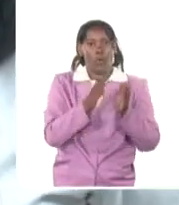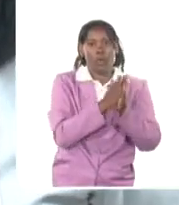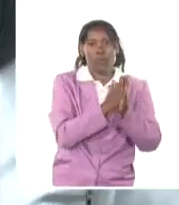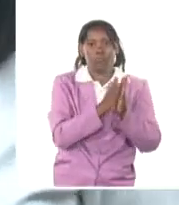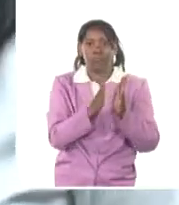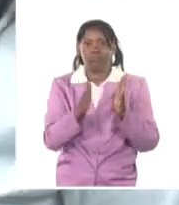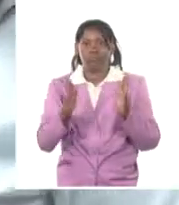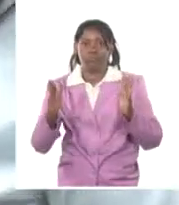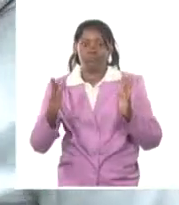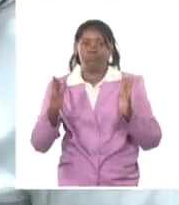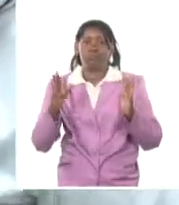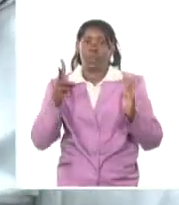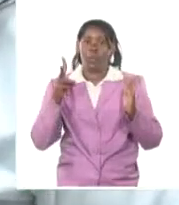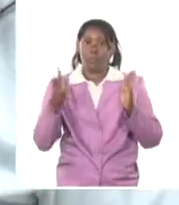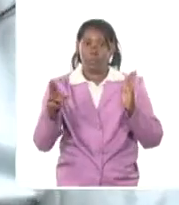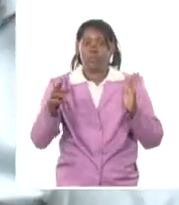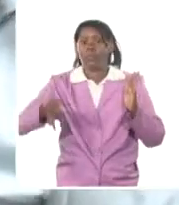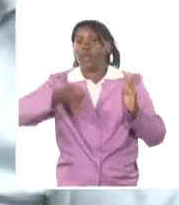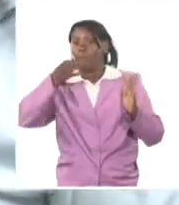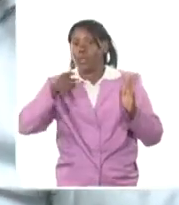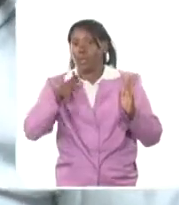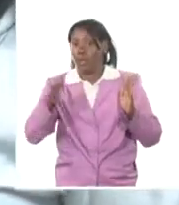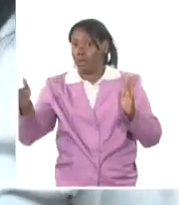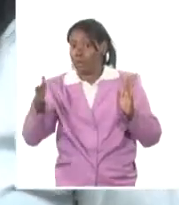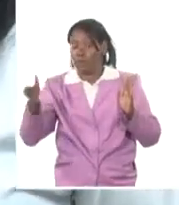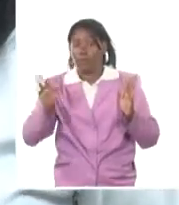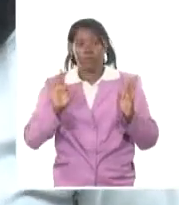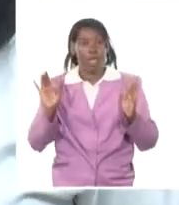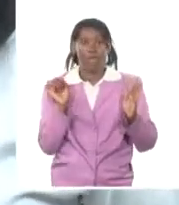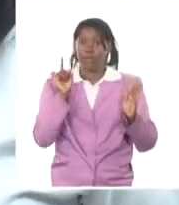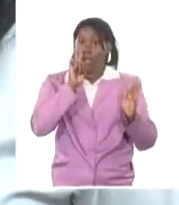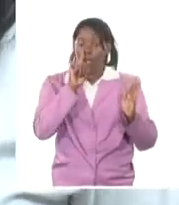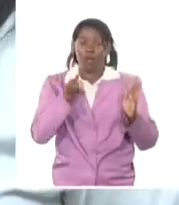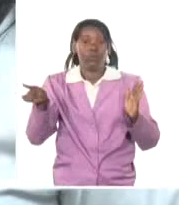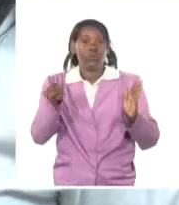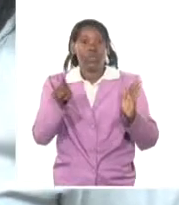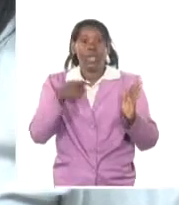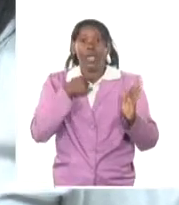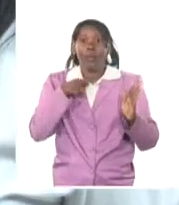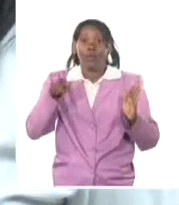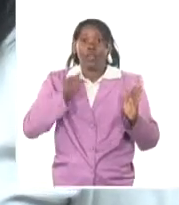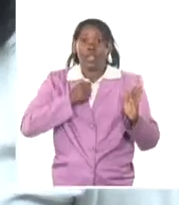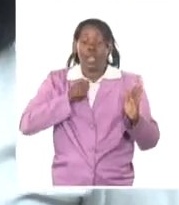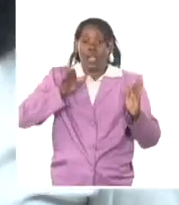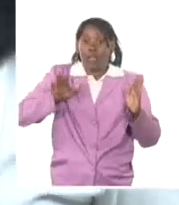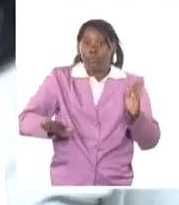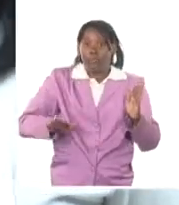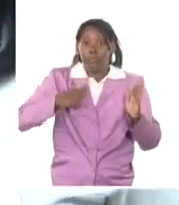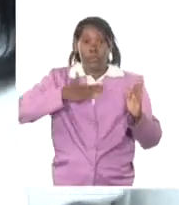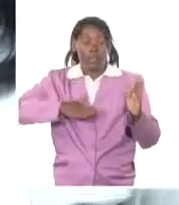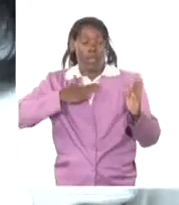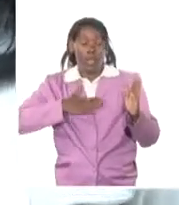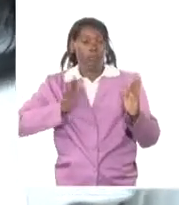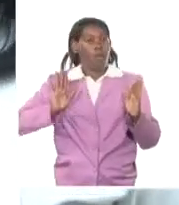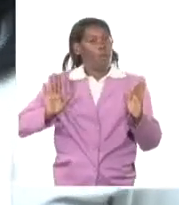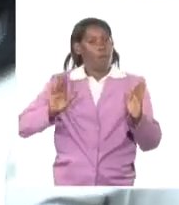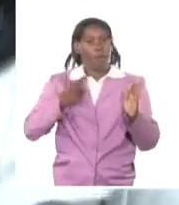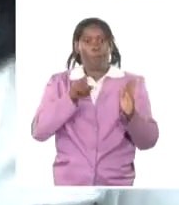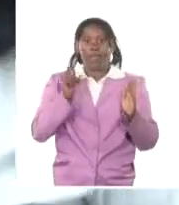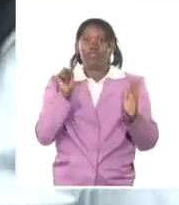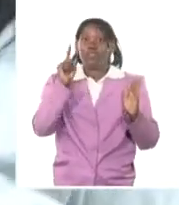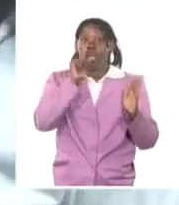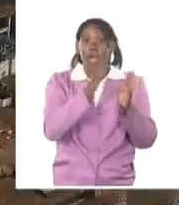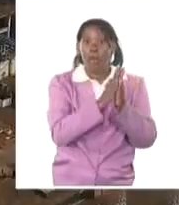cliente quiere esperar, tiene todo su derecho a esperar, pero que conozca y esté informado de la cantidad y el tipo de